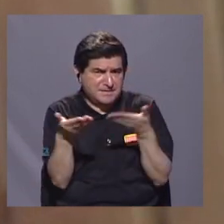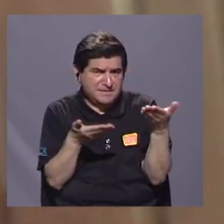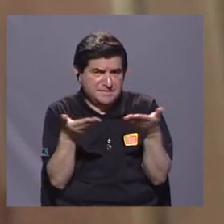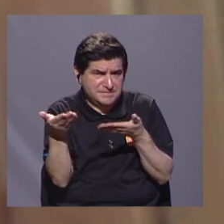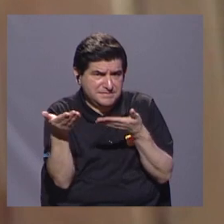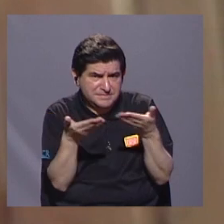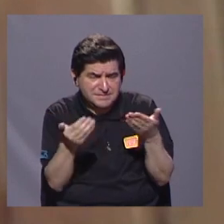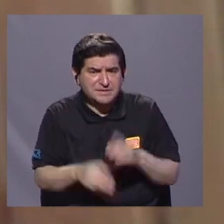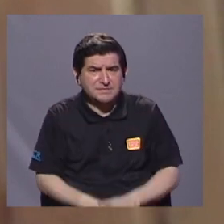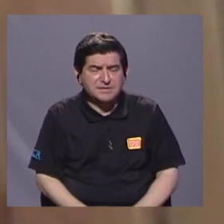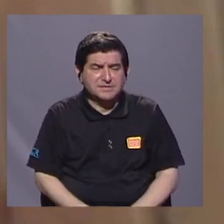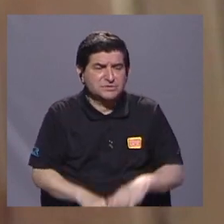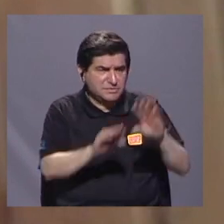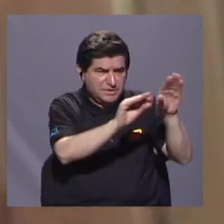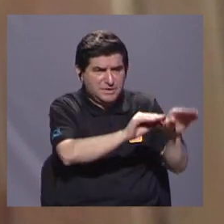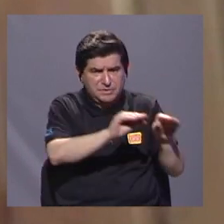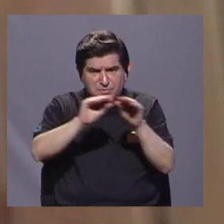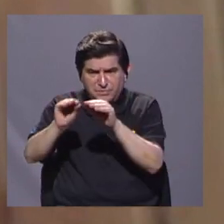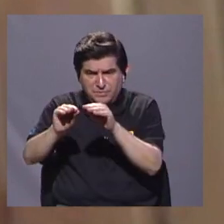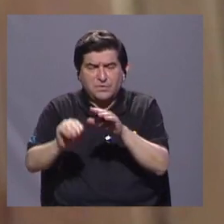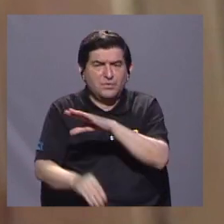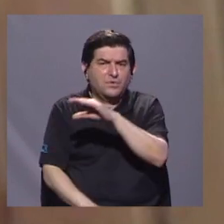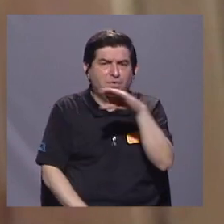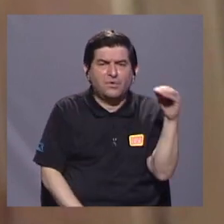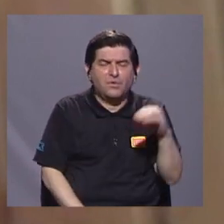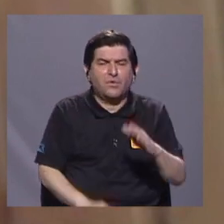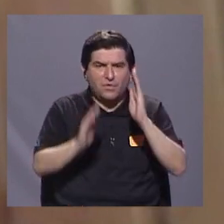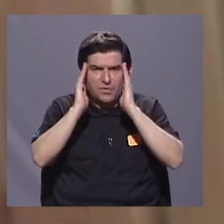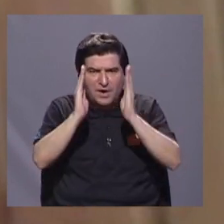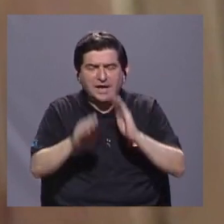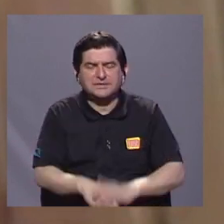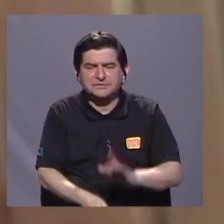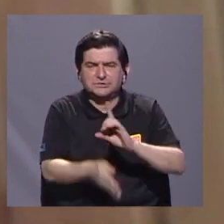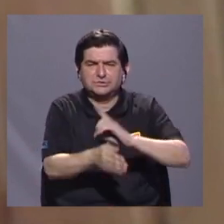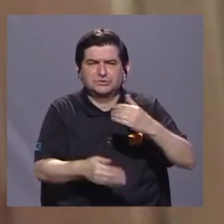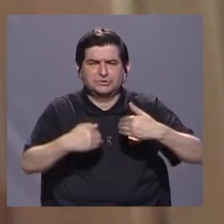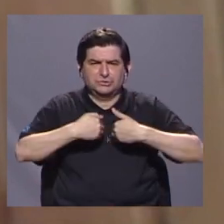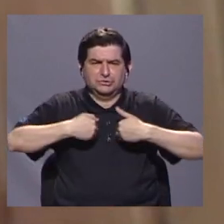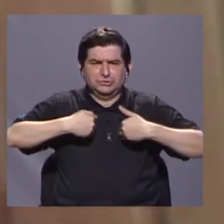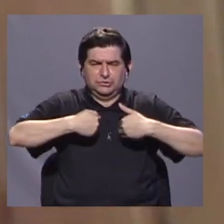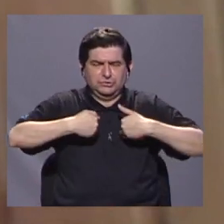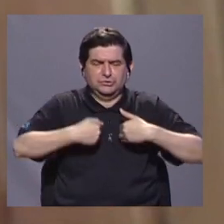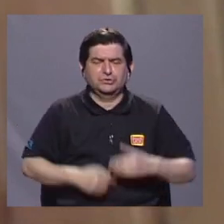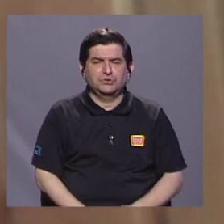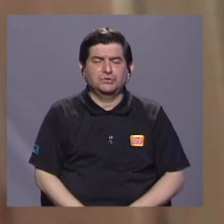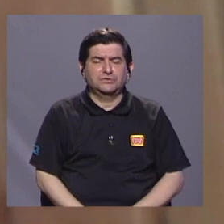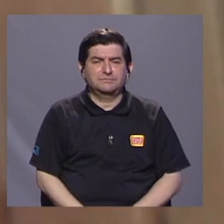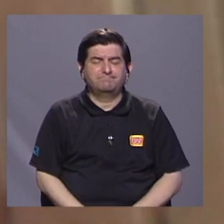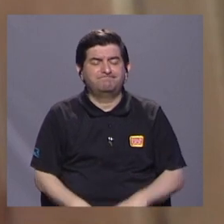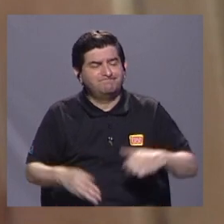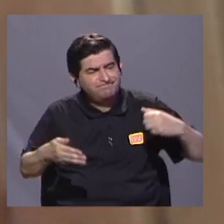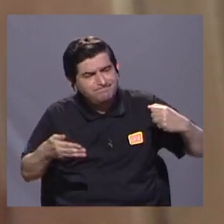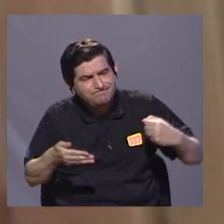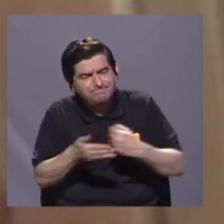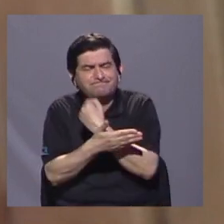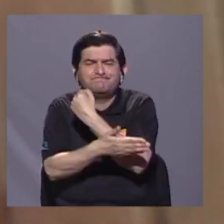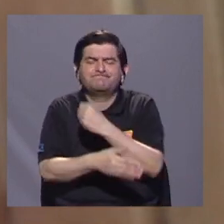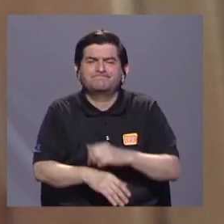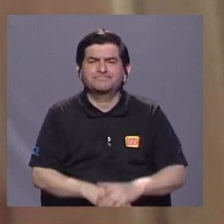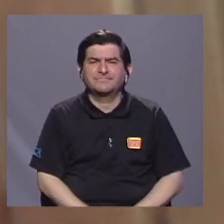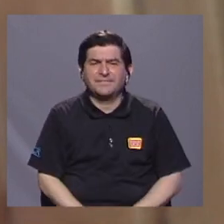para traslado o para la atención veterinaria de estos animales. Entonces, lamentablemente